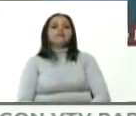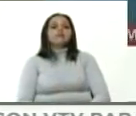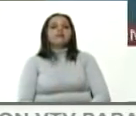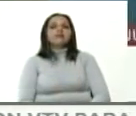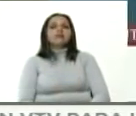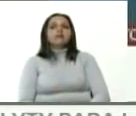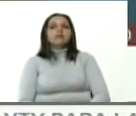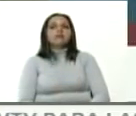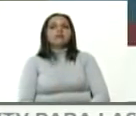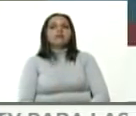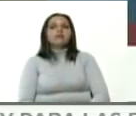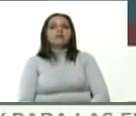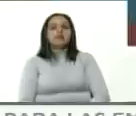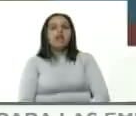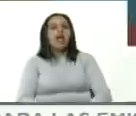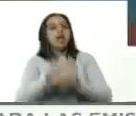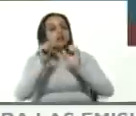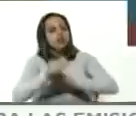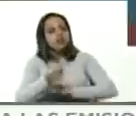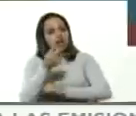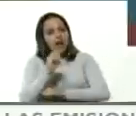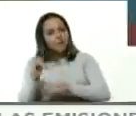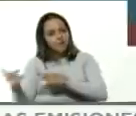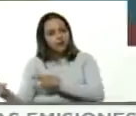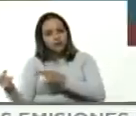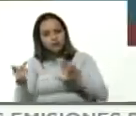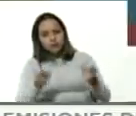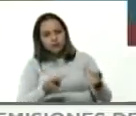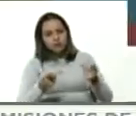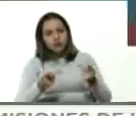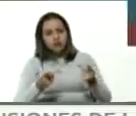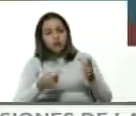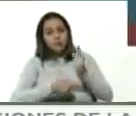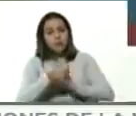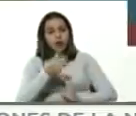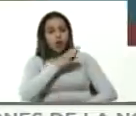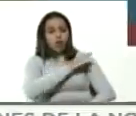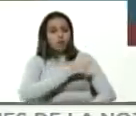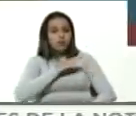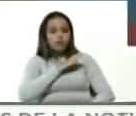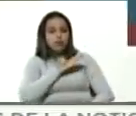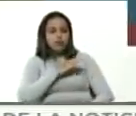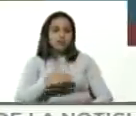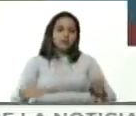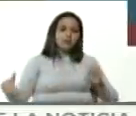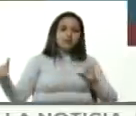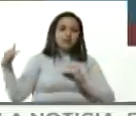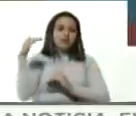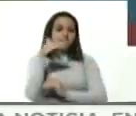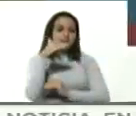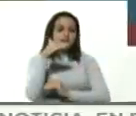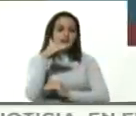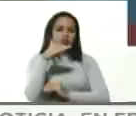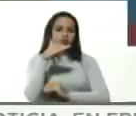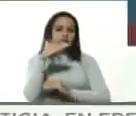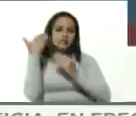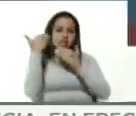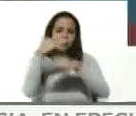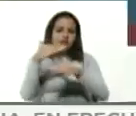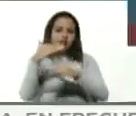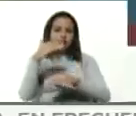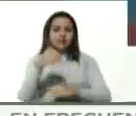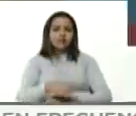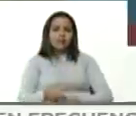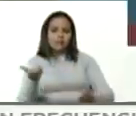si ha habido invitaciones sobre todo para la comisión de alto nivel binacional la CIAN que